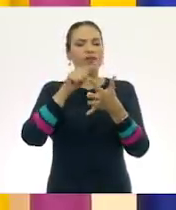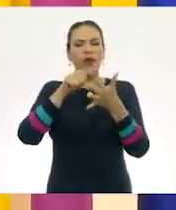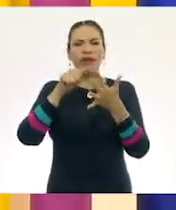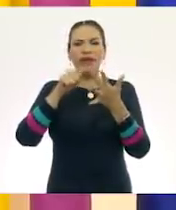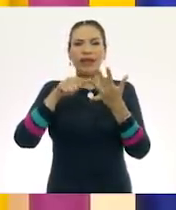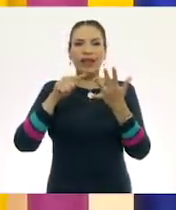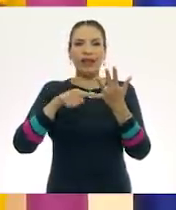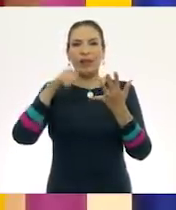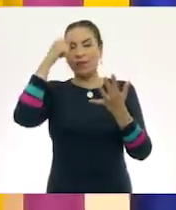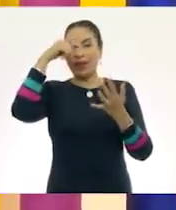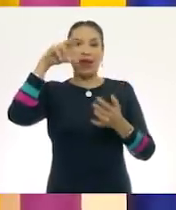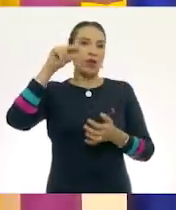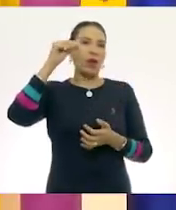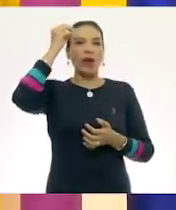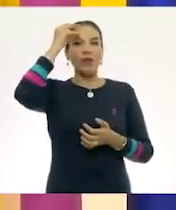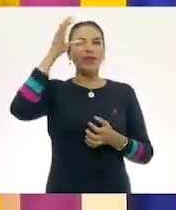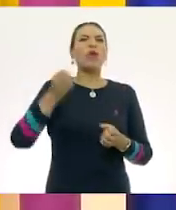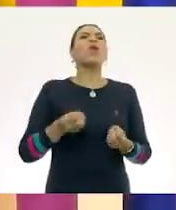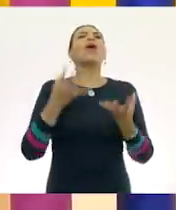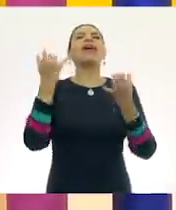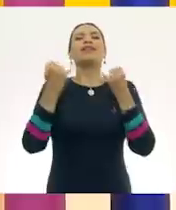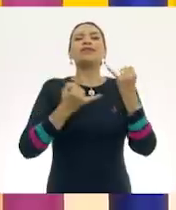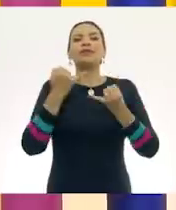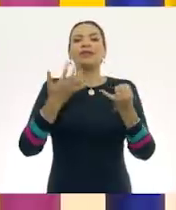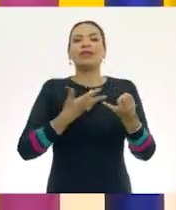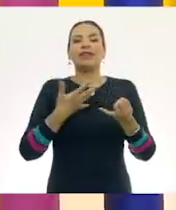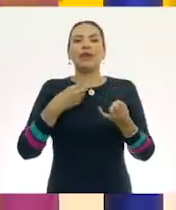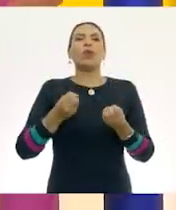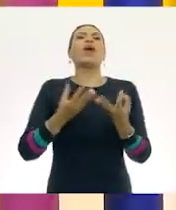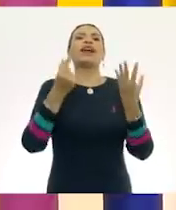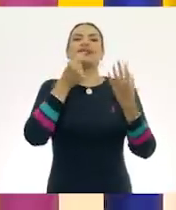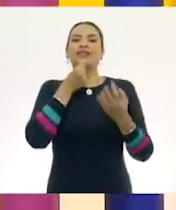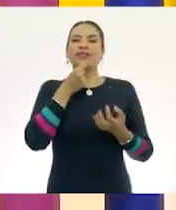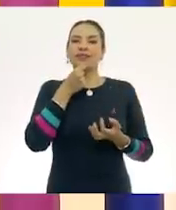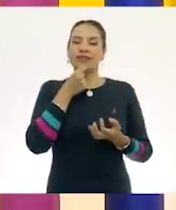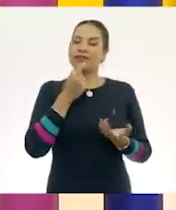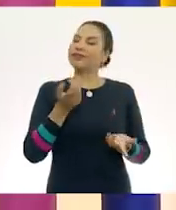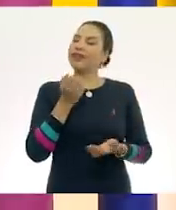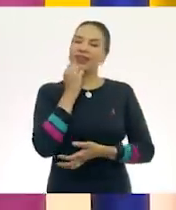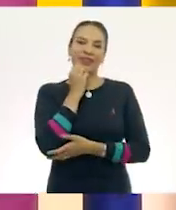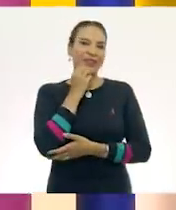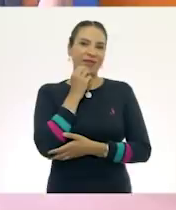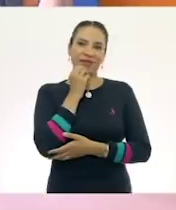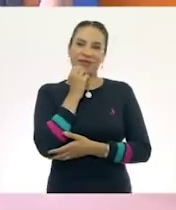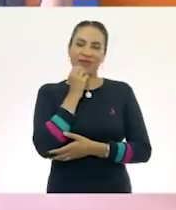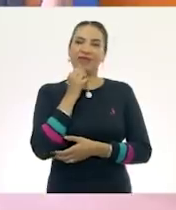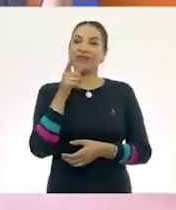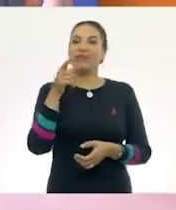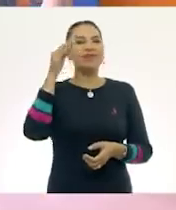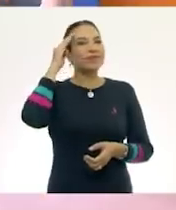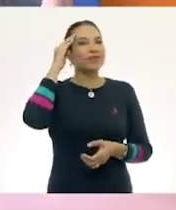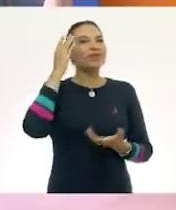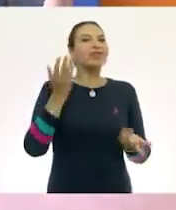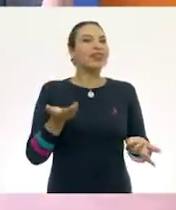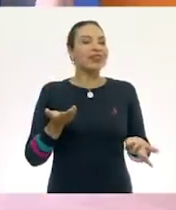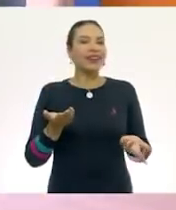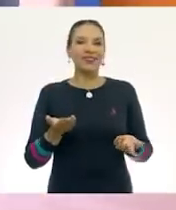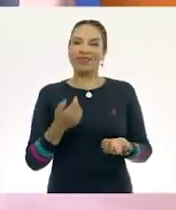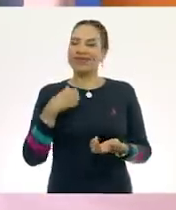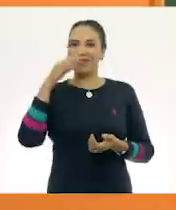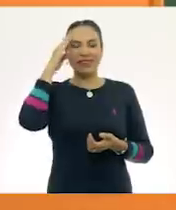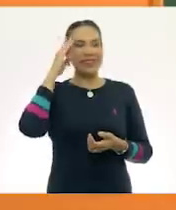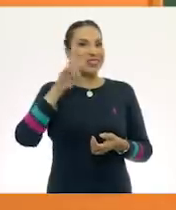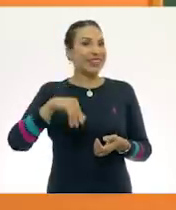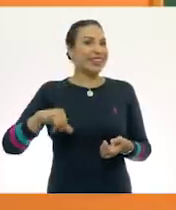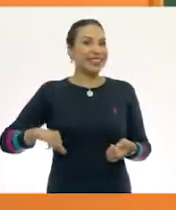para que no se nos olvide cuántos juguetes teníamos y cuántos niños son. ¡Ay! ¿Qué te parece? Me parece